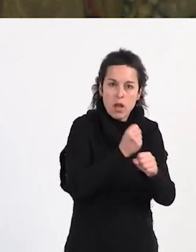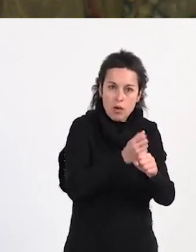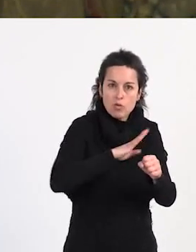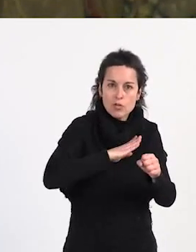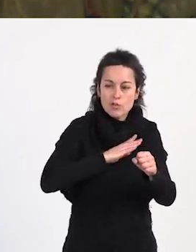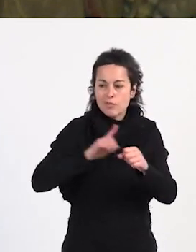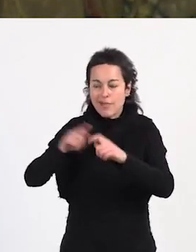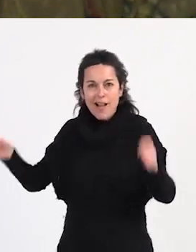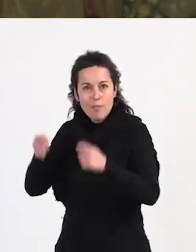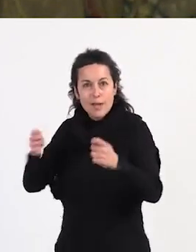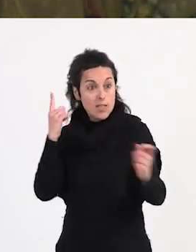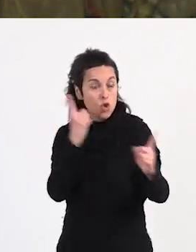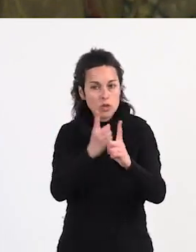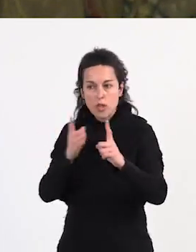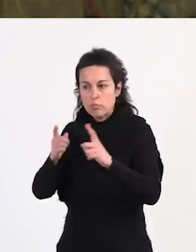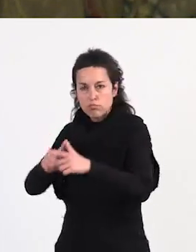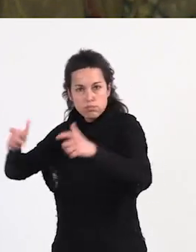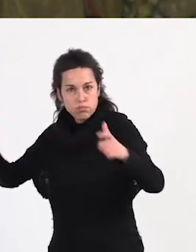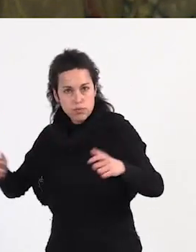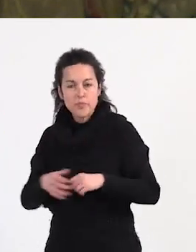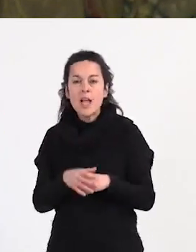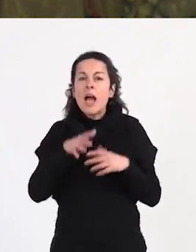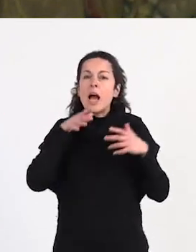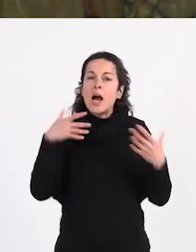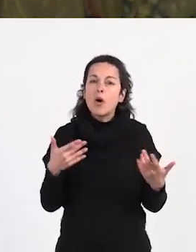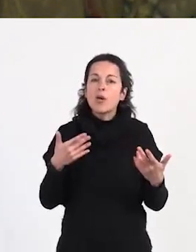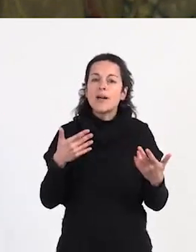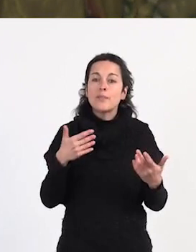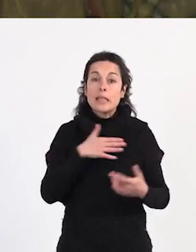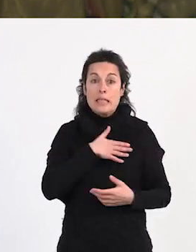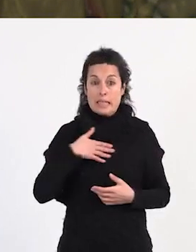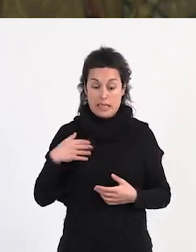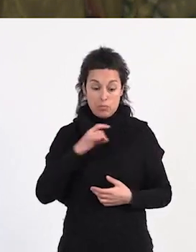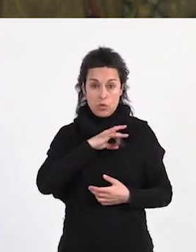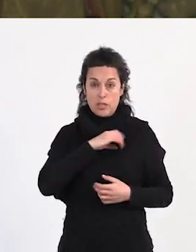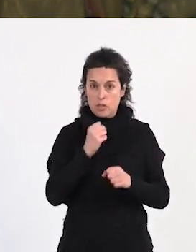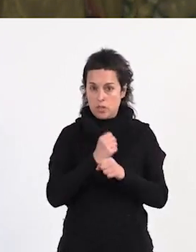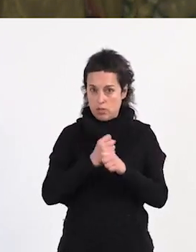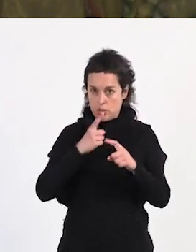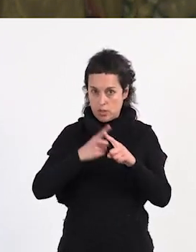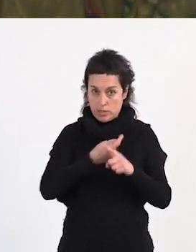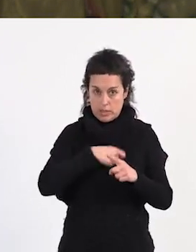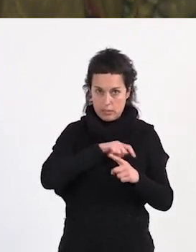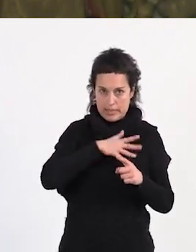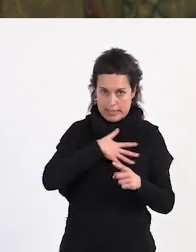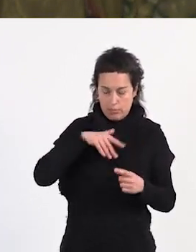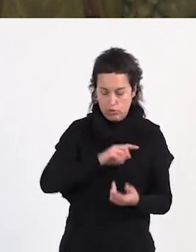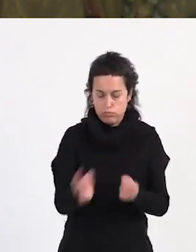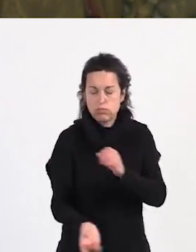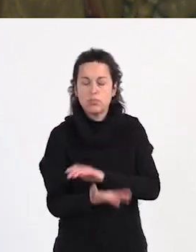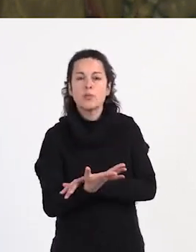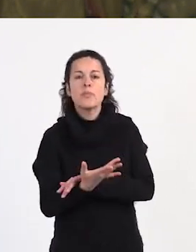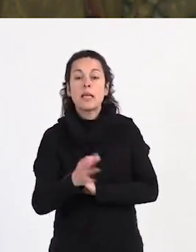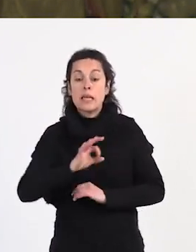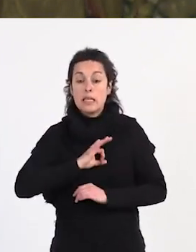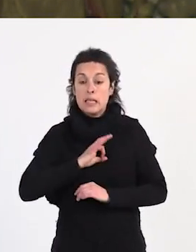Ahora mismo estamos en el proceso sobre la creación de sindicatos de trabajo sexual en el Estado español. El 25